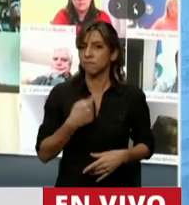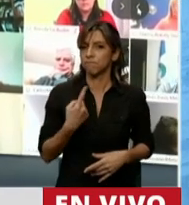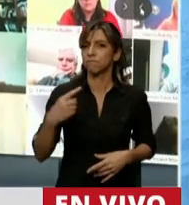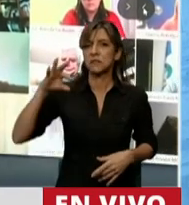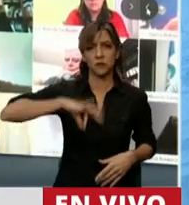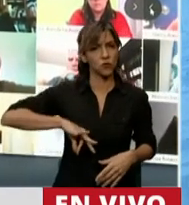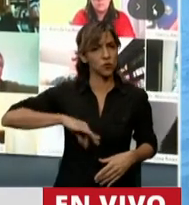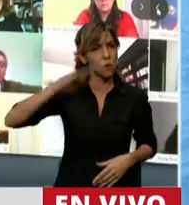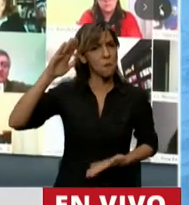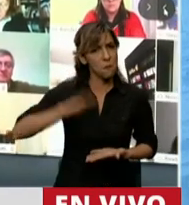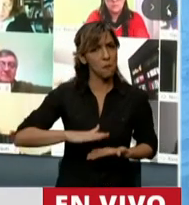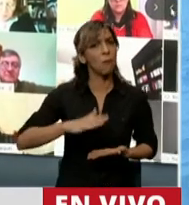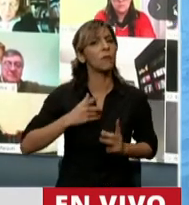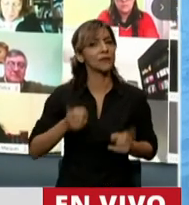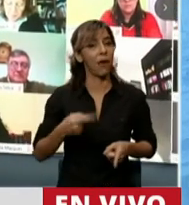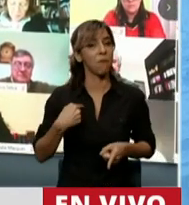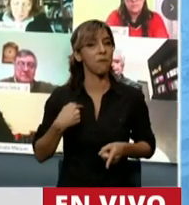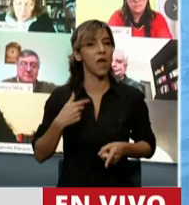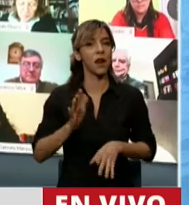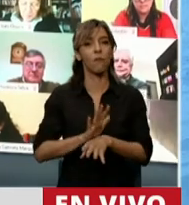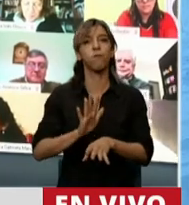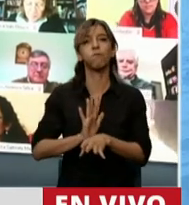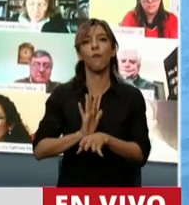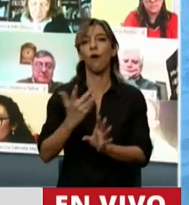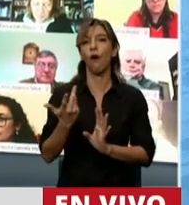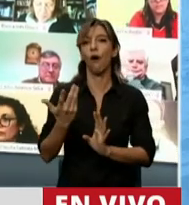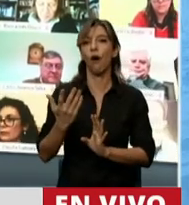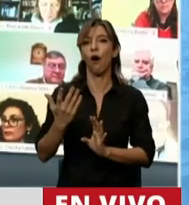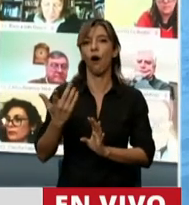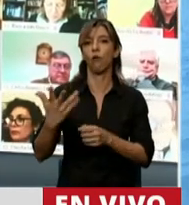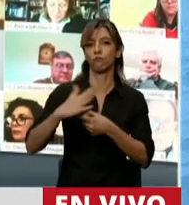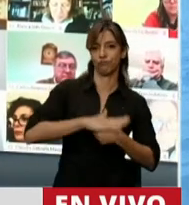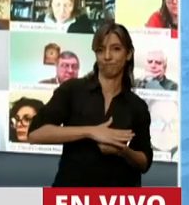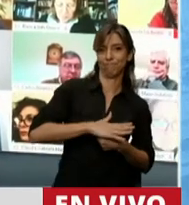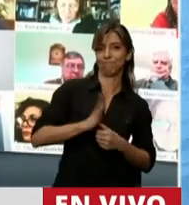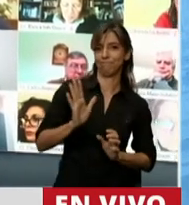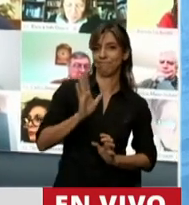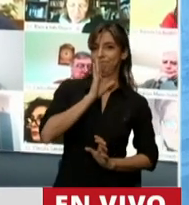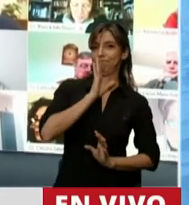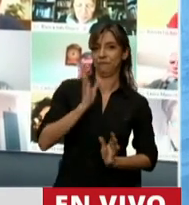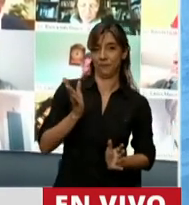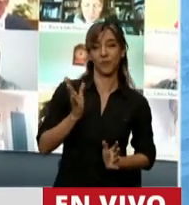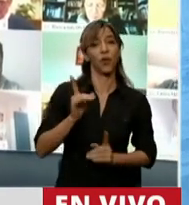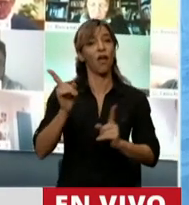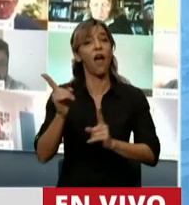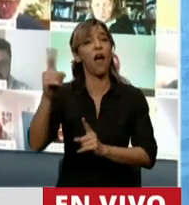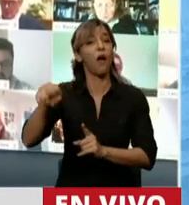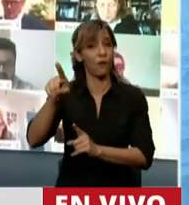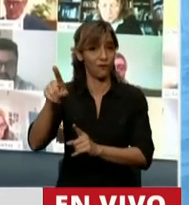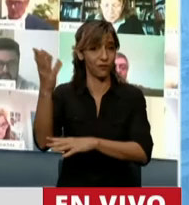tuvimos represión. Acá alguien escuché decir esos energúmenos que arrojaban piedra.